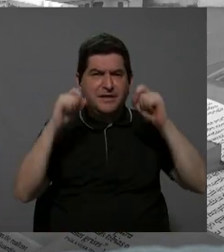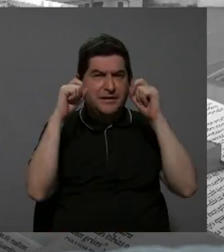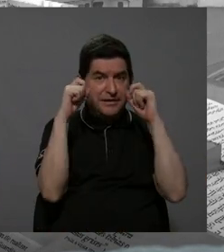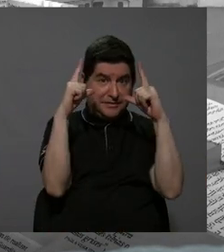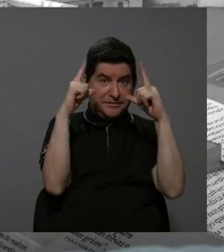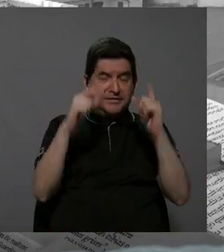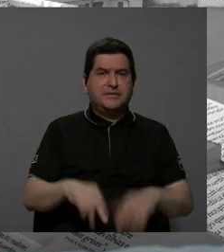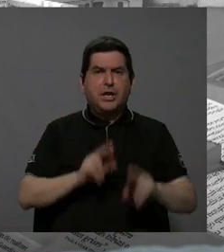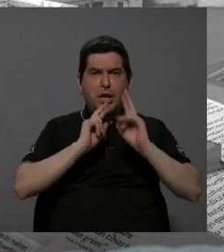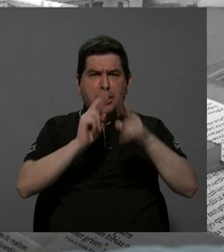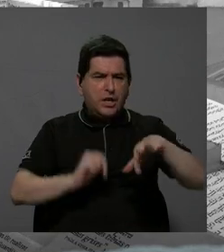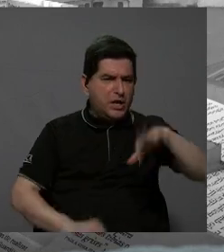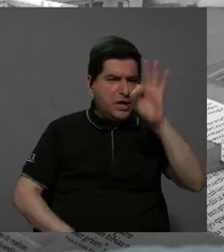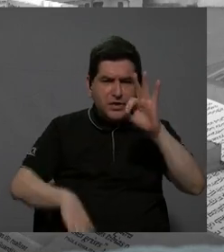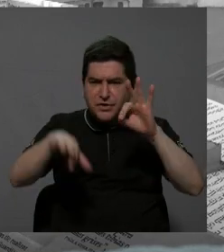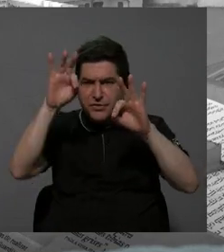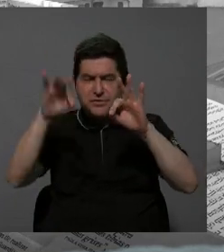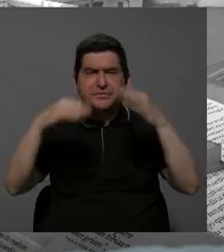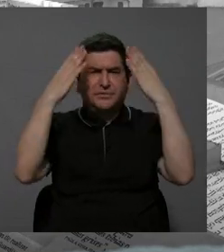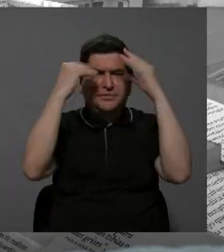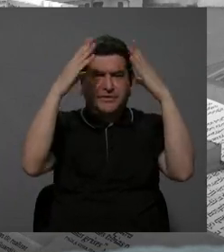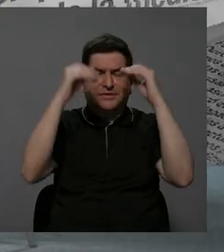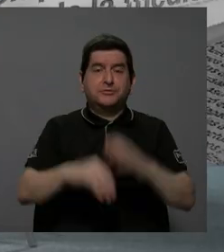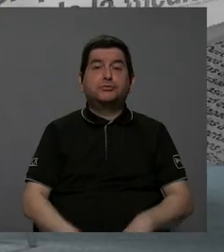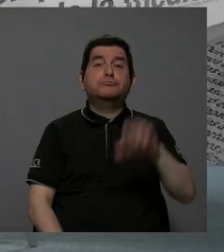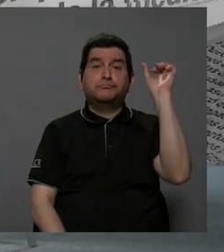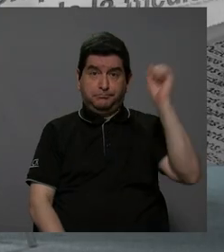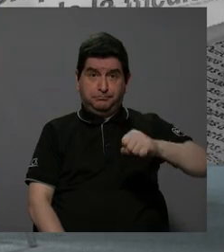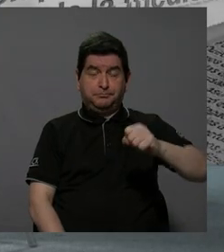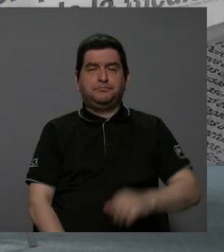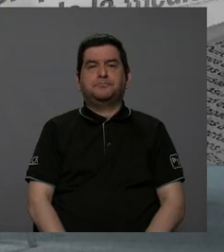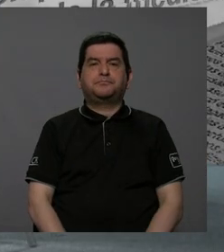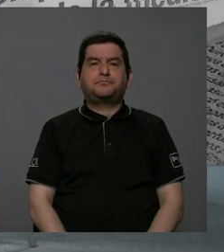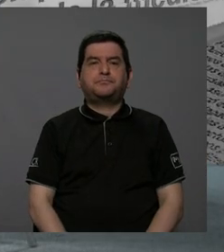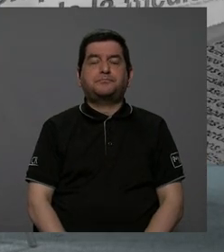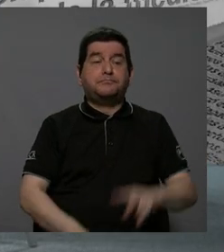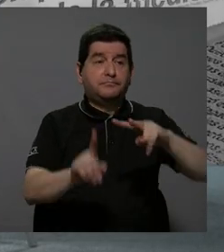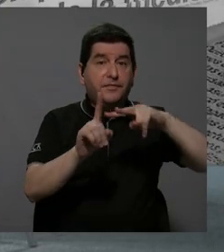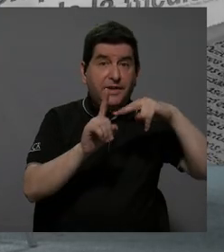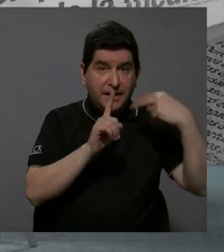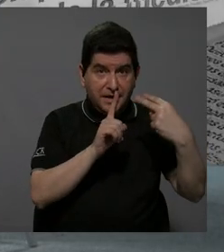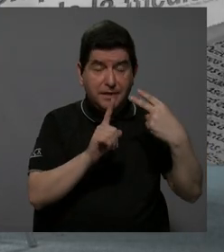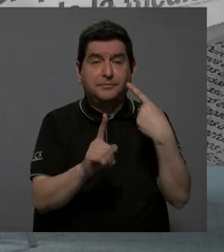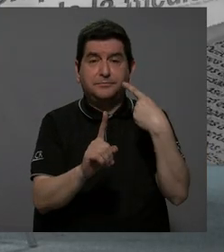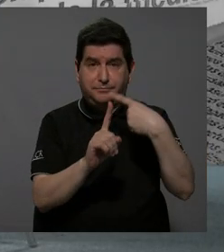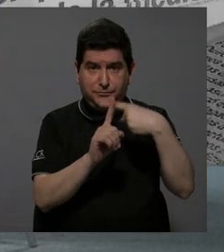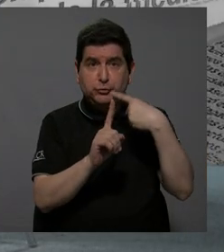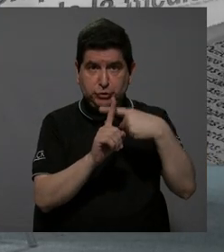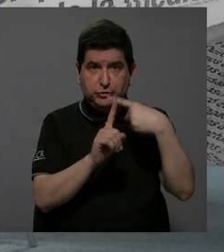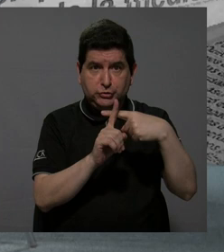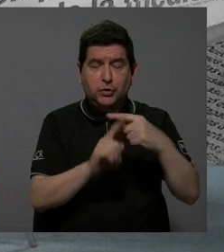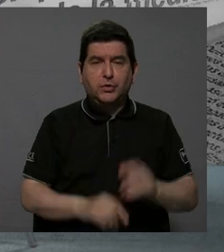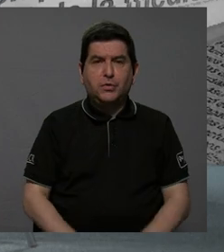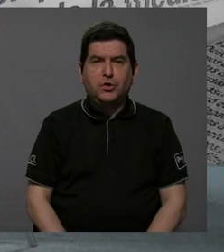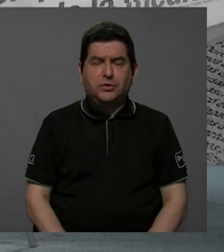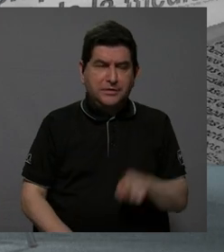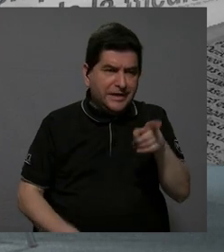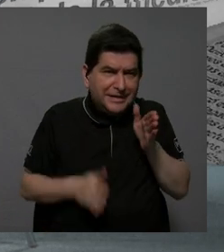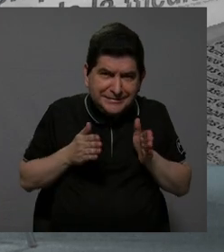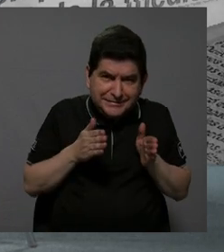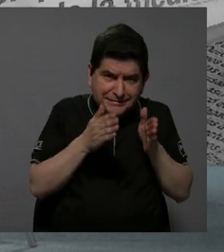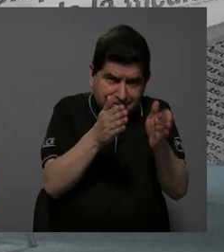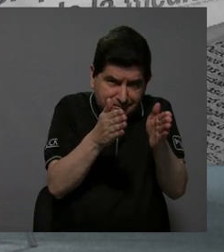resultados que encontraron en este informe. Claro que sí. Desde el punto de vista un poco positivo también de la vía,